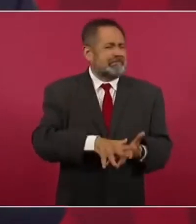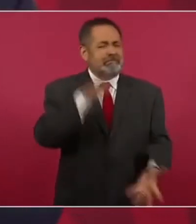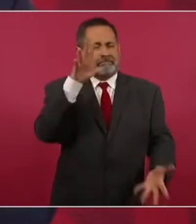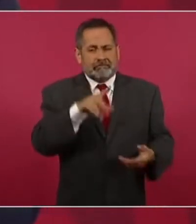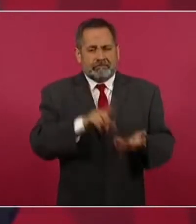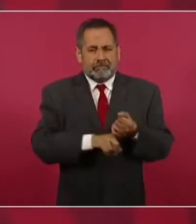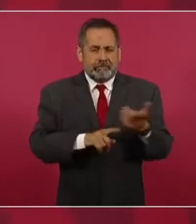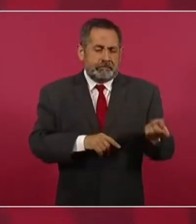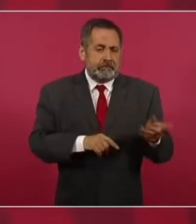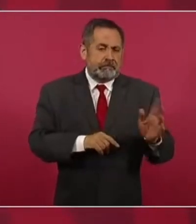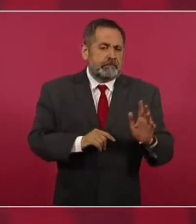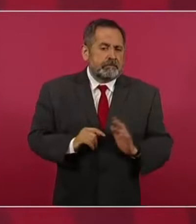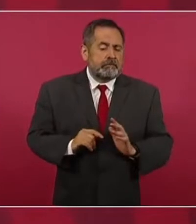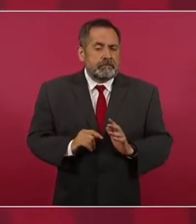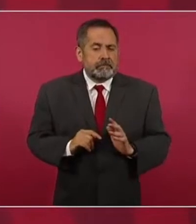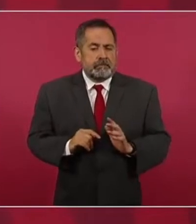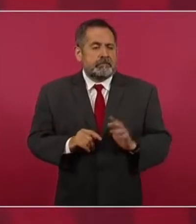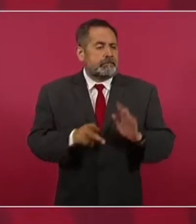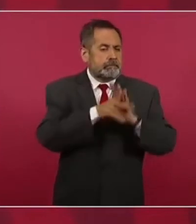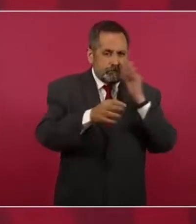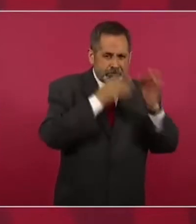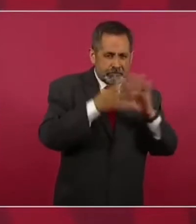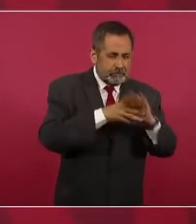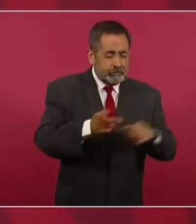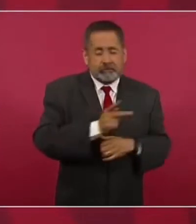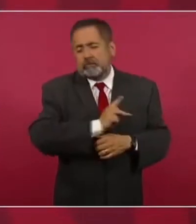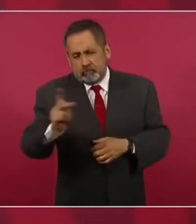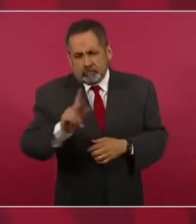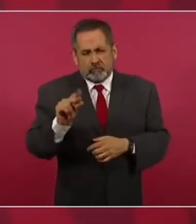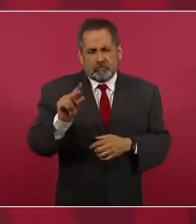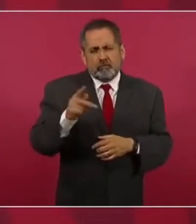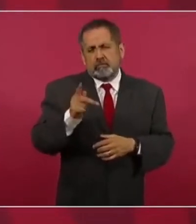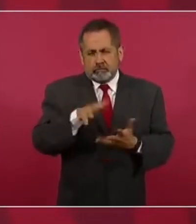no generalizar medios de comunicación, no todos,